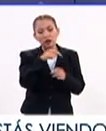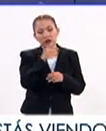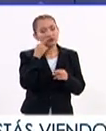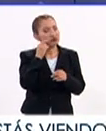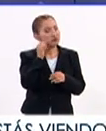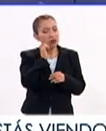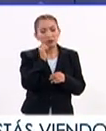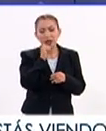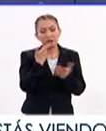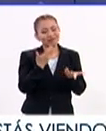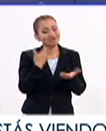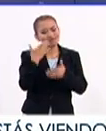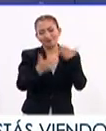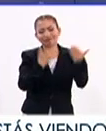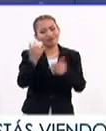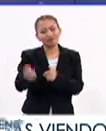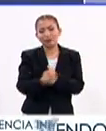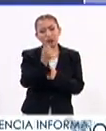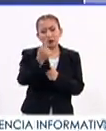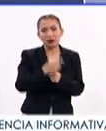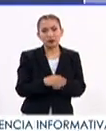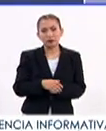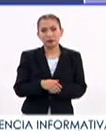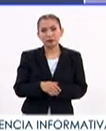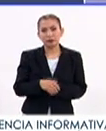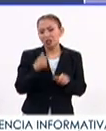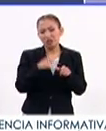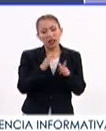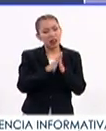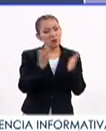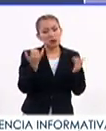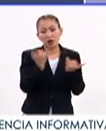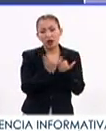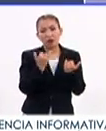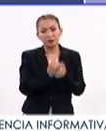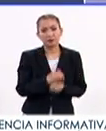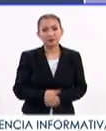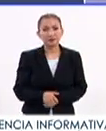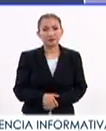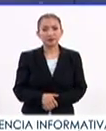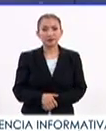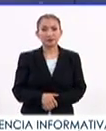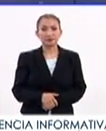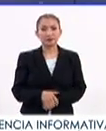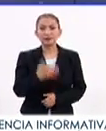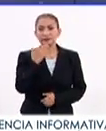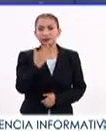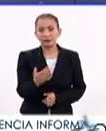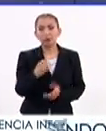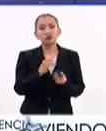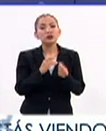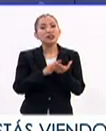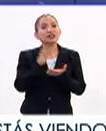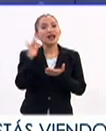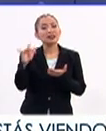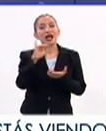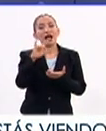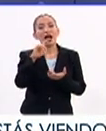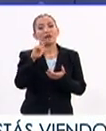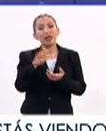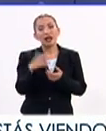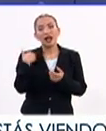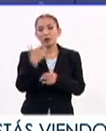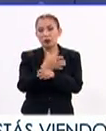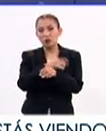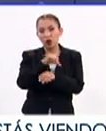sigue siendo la pieza fundamental para entender muchas cosas. Yo creo que va a seguir, por supuesto. Ahí está el número de los grandes debates. Muy bien, te agradecemos muchísimo Javier que haya